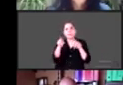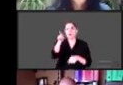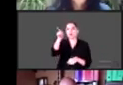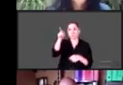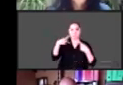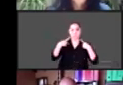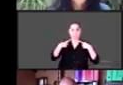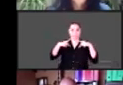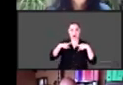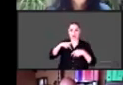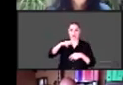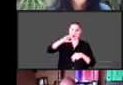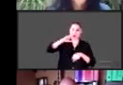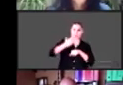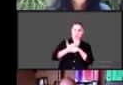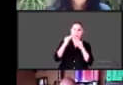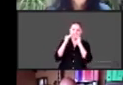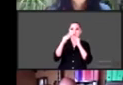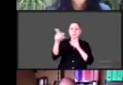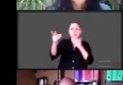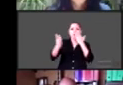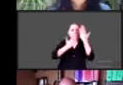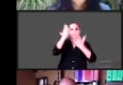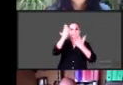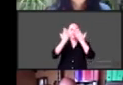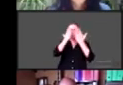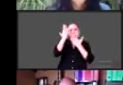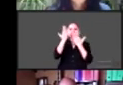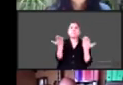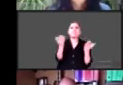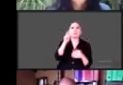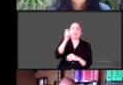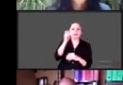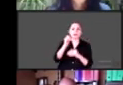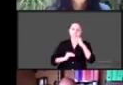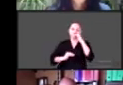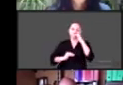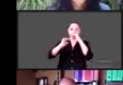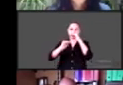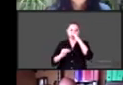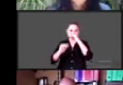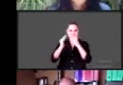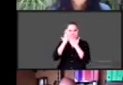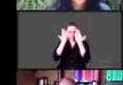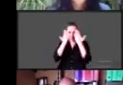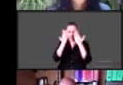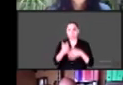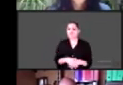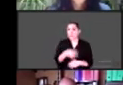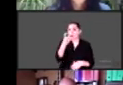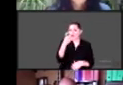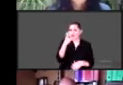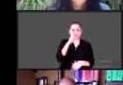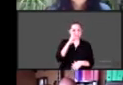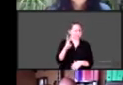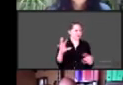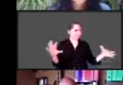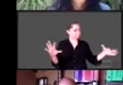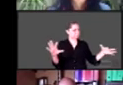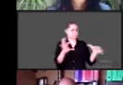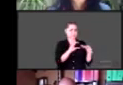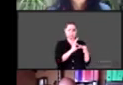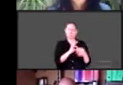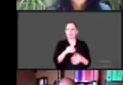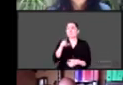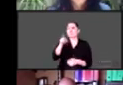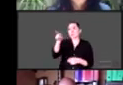habitan. Y claramente se ve una disociación muy fuerte entre jefes de familia sin escolaridad o